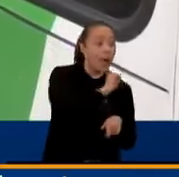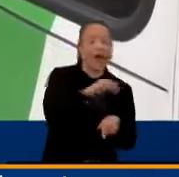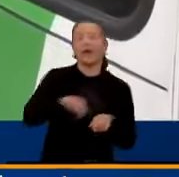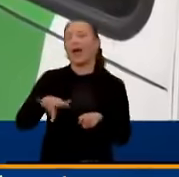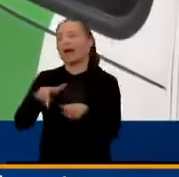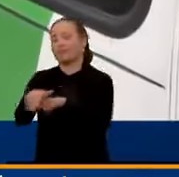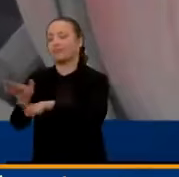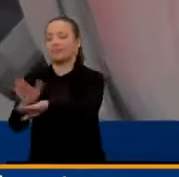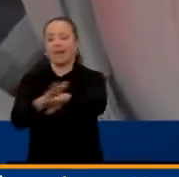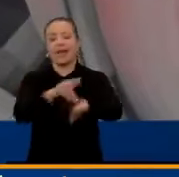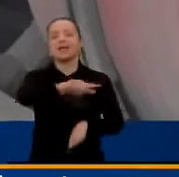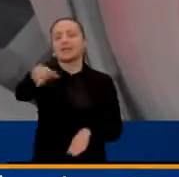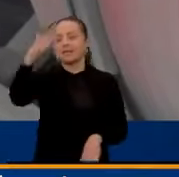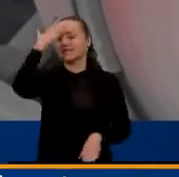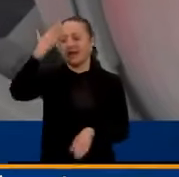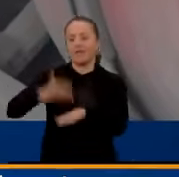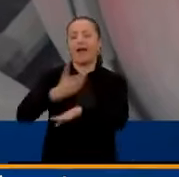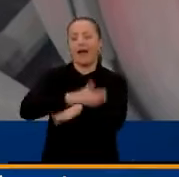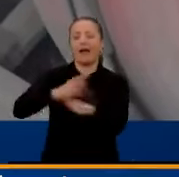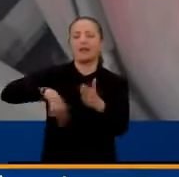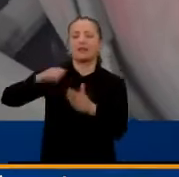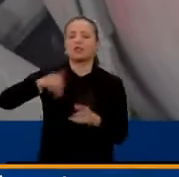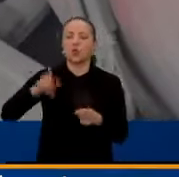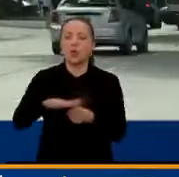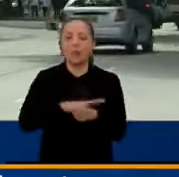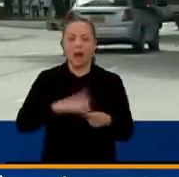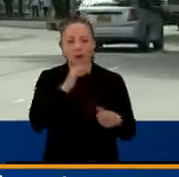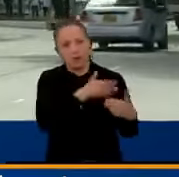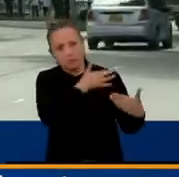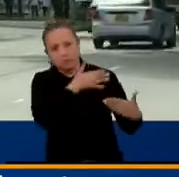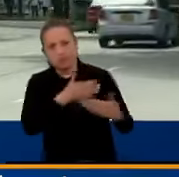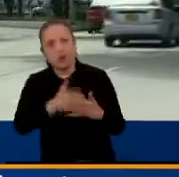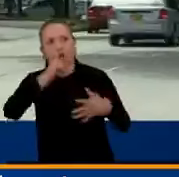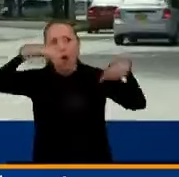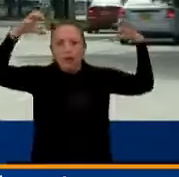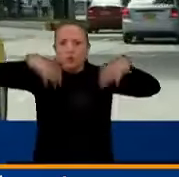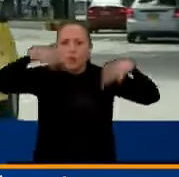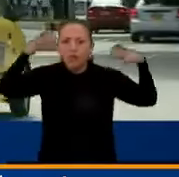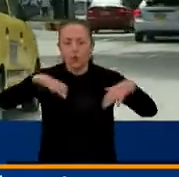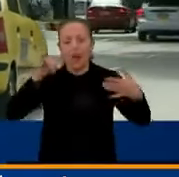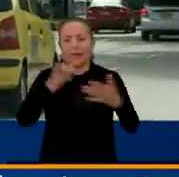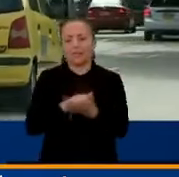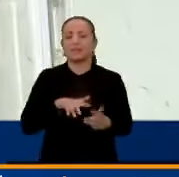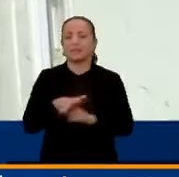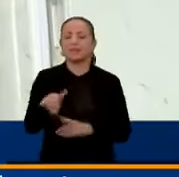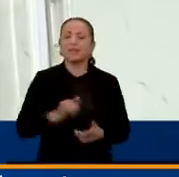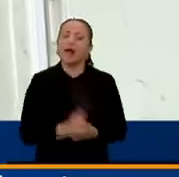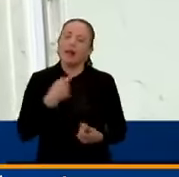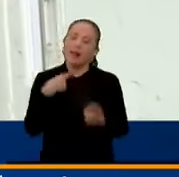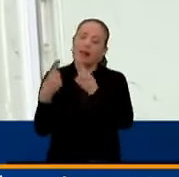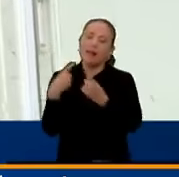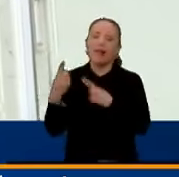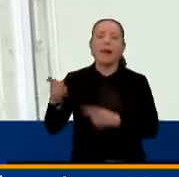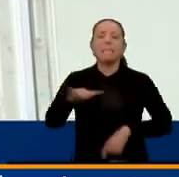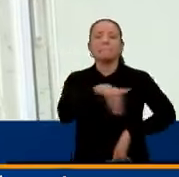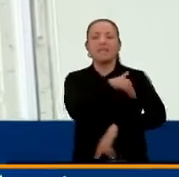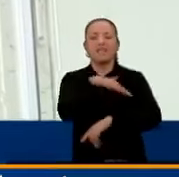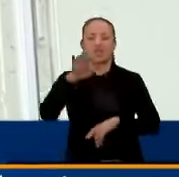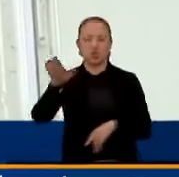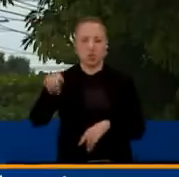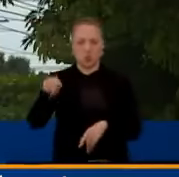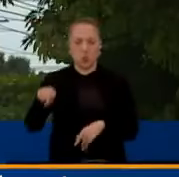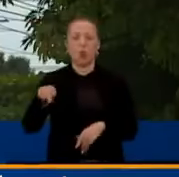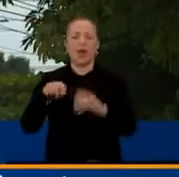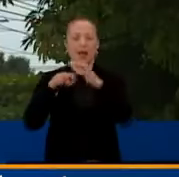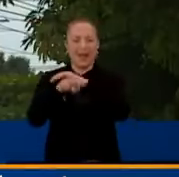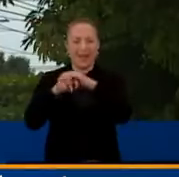actualmente afronta Colombia debido a la prolongada escasez de lluvias. Hablamos con el ministro de Minas y Energía, Andrés Camacho, quien aseguró